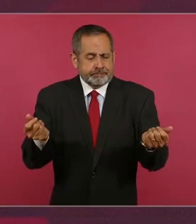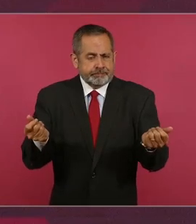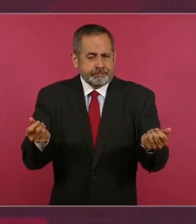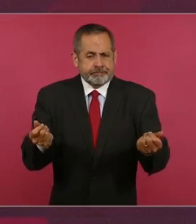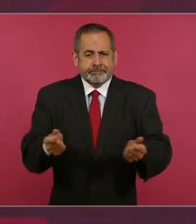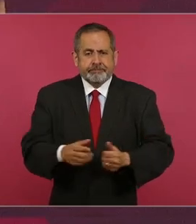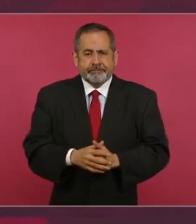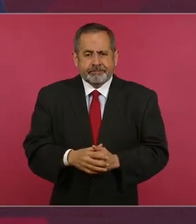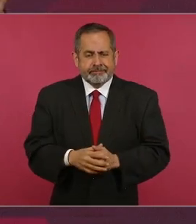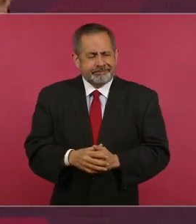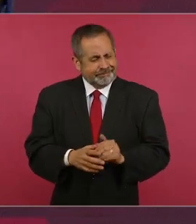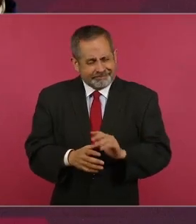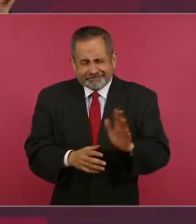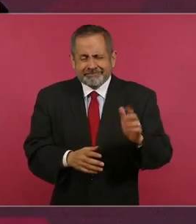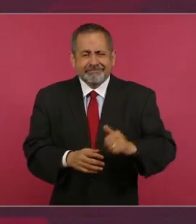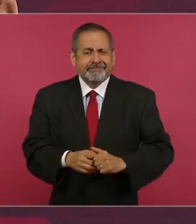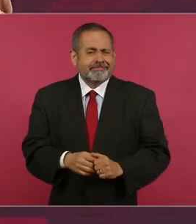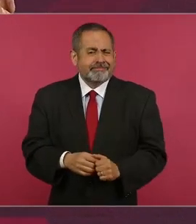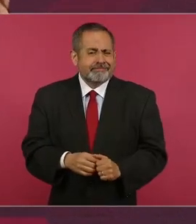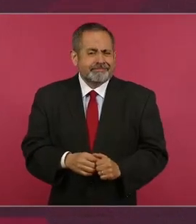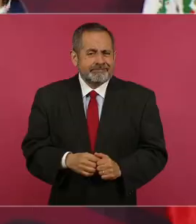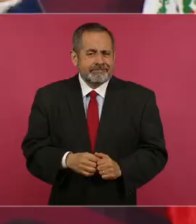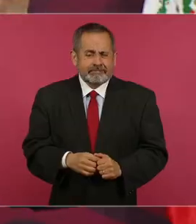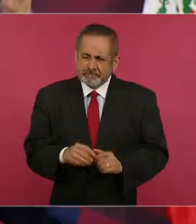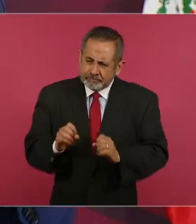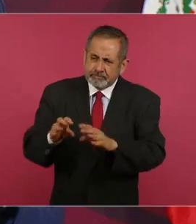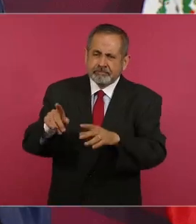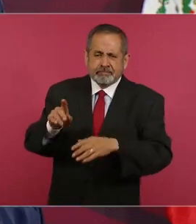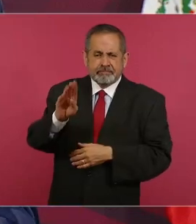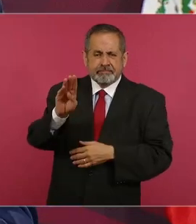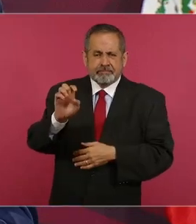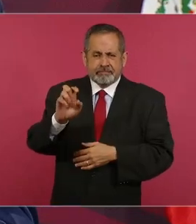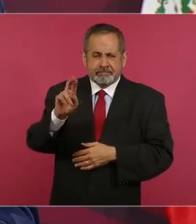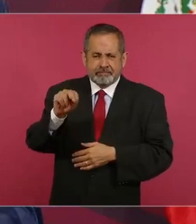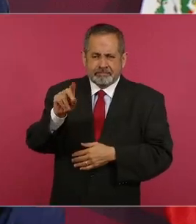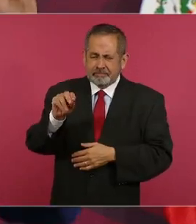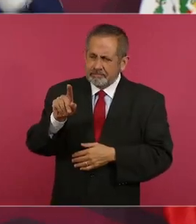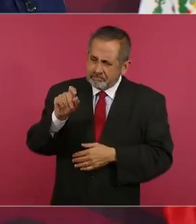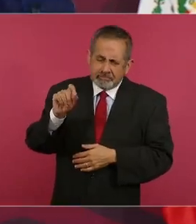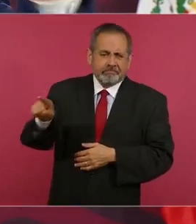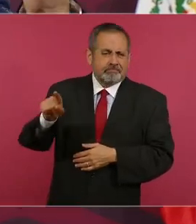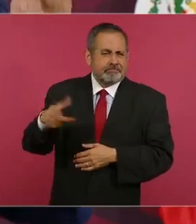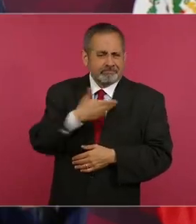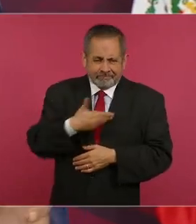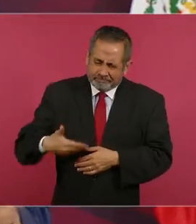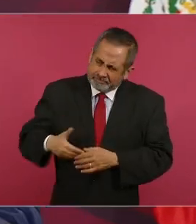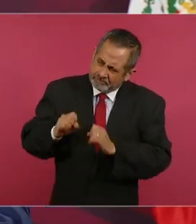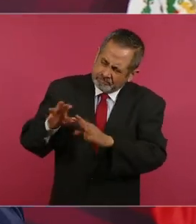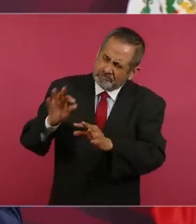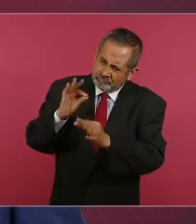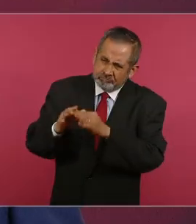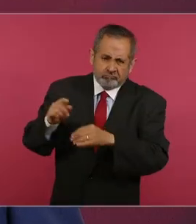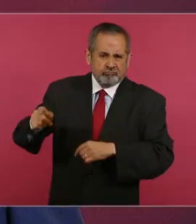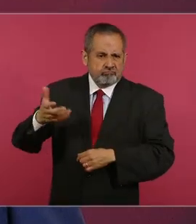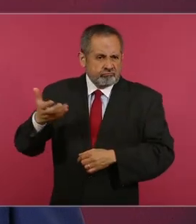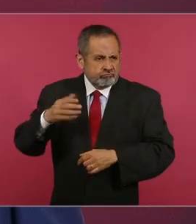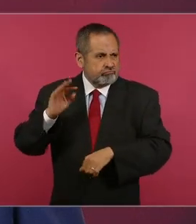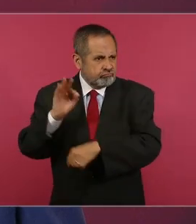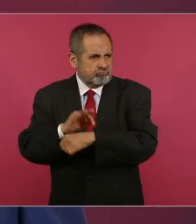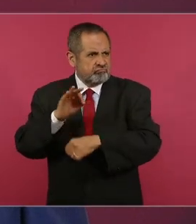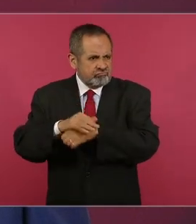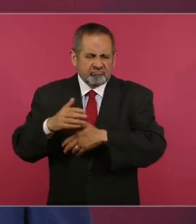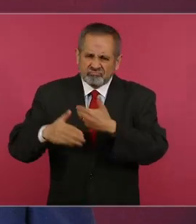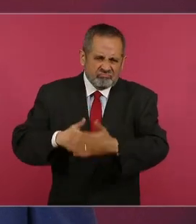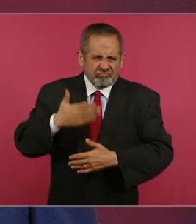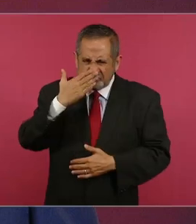que dejen a Bernardo gobernar, va a ser cosas muy buenas en beneficio del